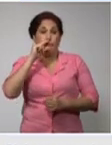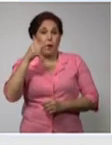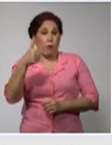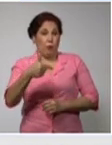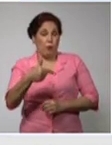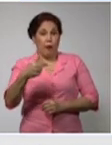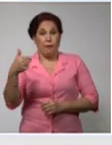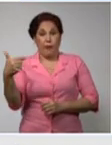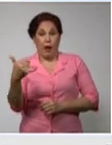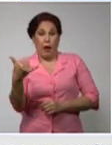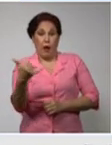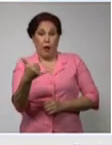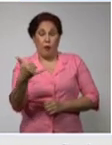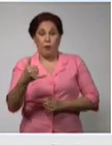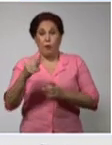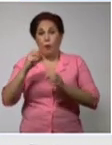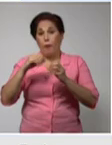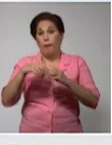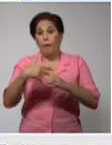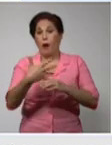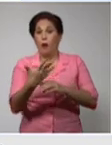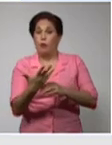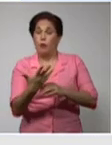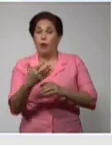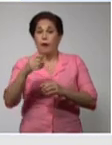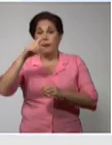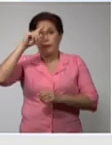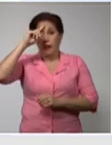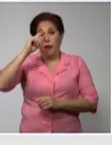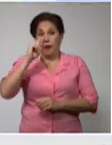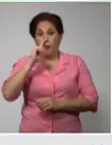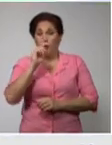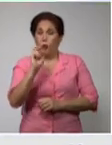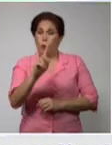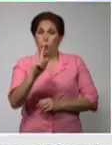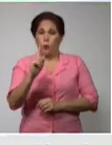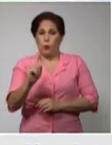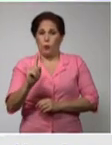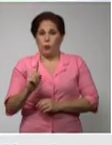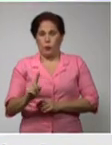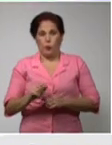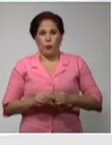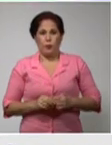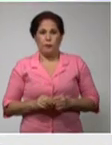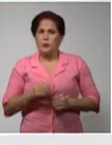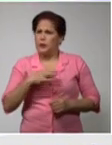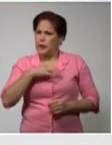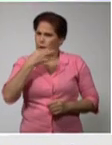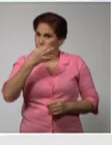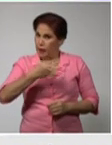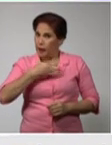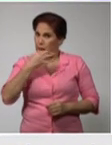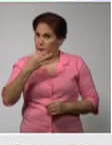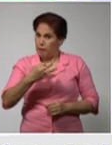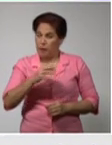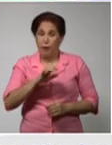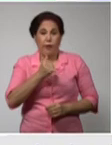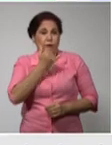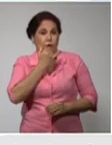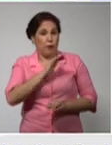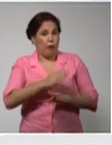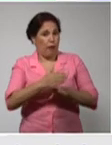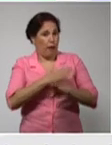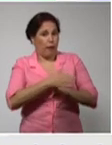Jaruco y Madruga y San Nicolás uno cada uno dicho esto y rectificada la dificultad pues